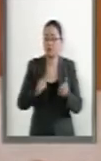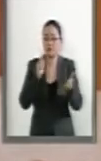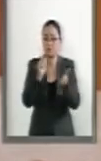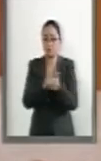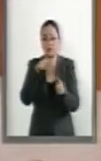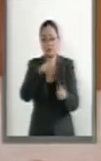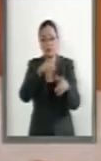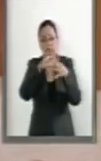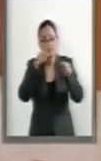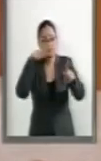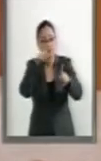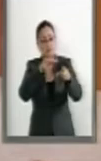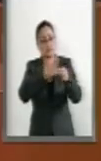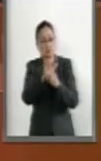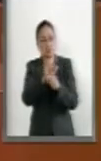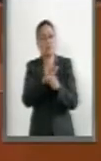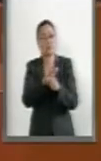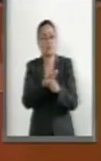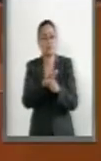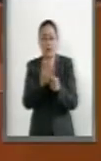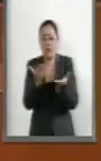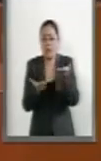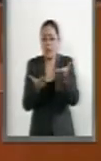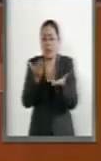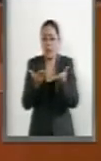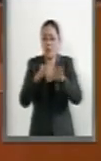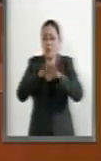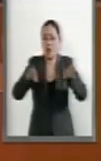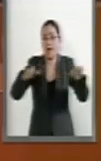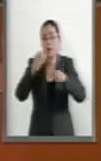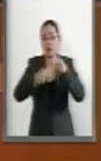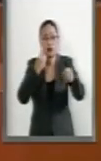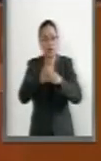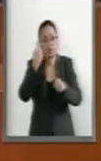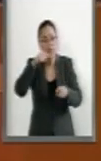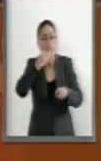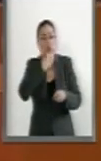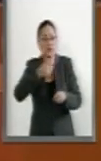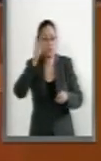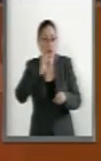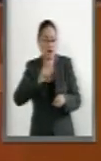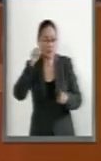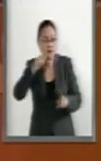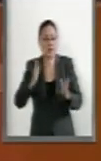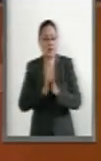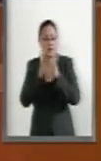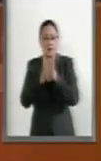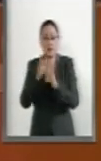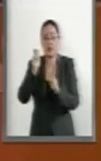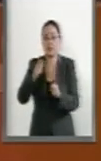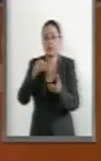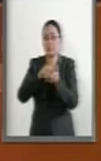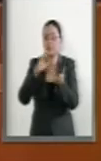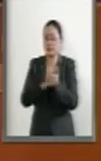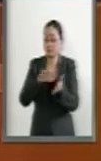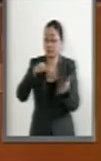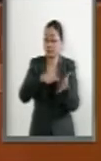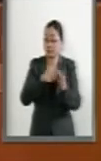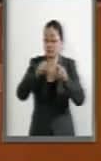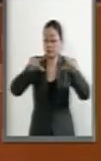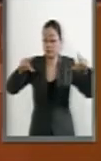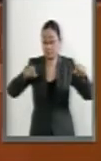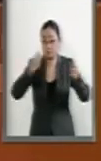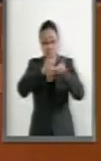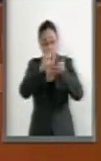Y que tiene como objetivo principal equilibrar en igualdad de oportunidades a hombres y mujeres, estableciendo expresamente la